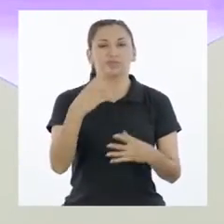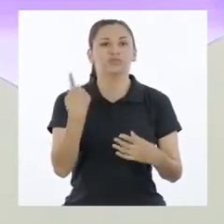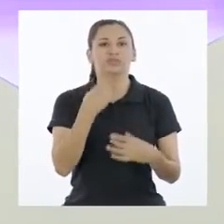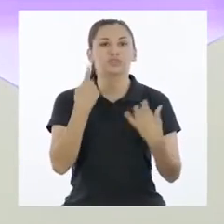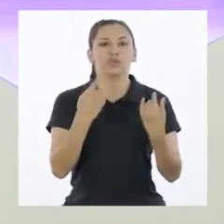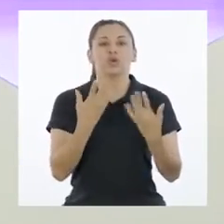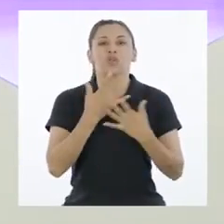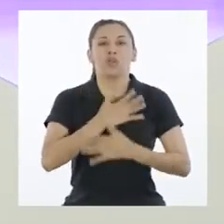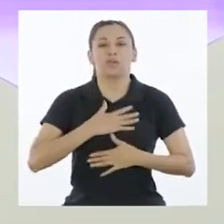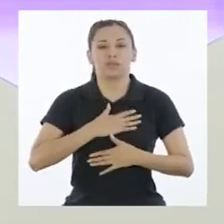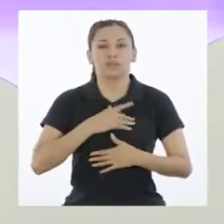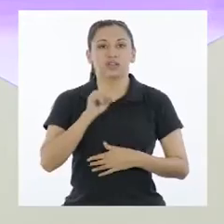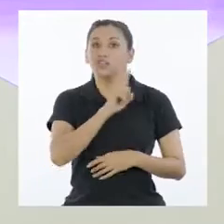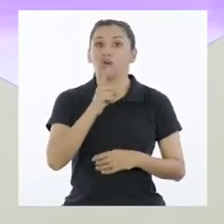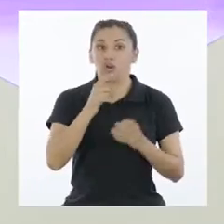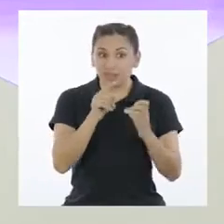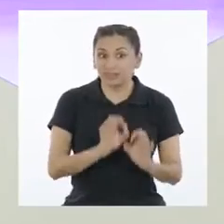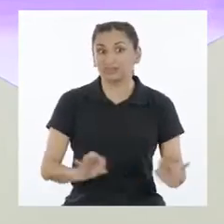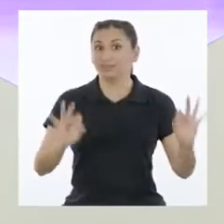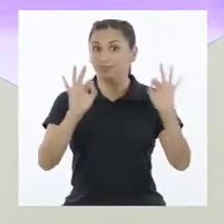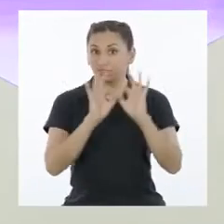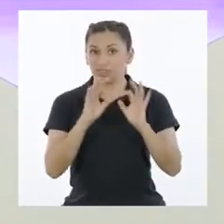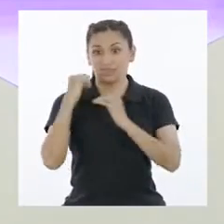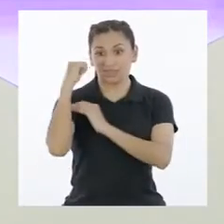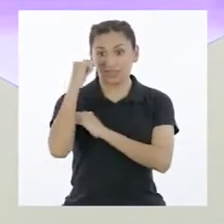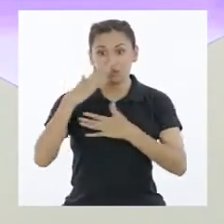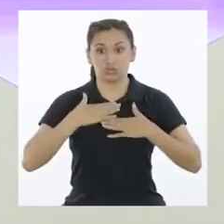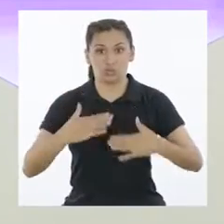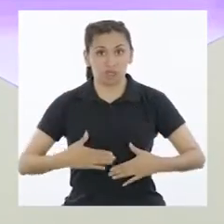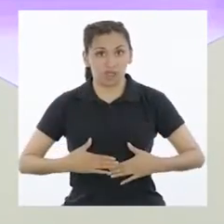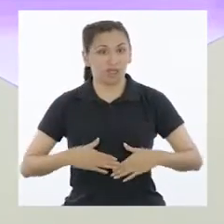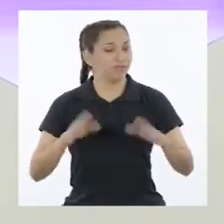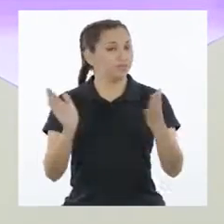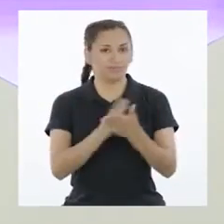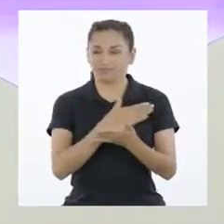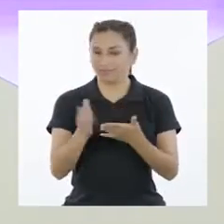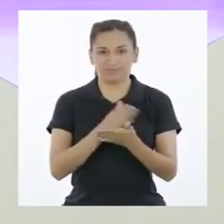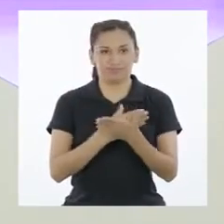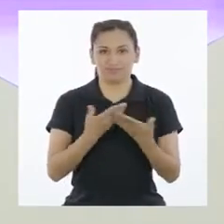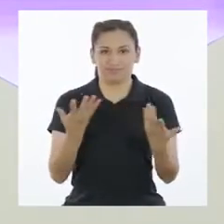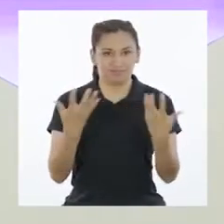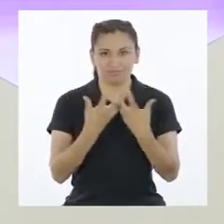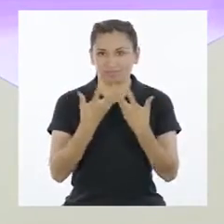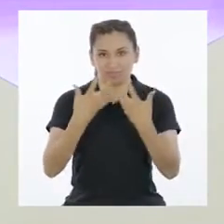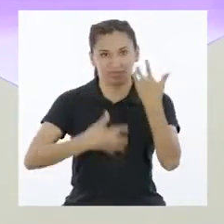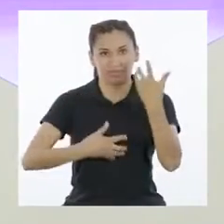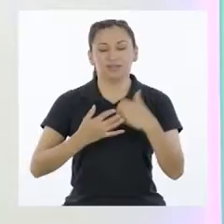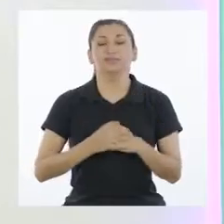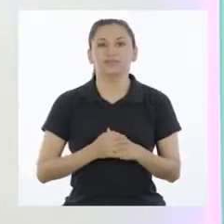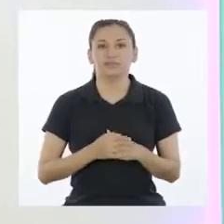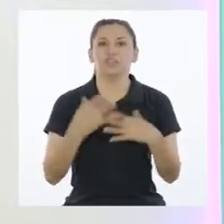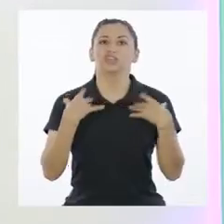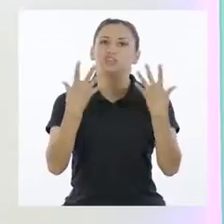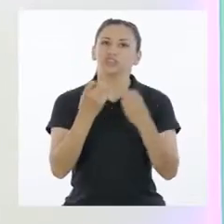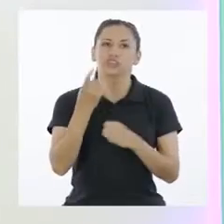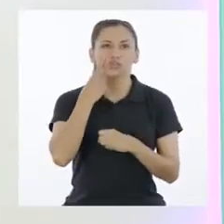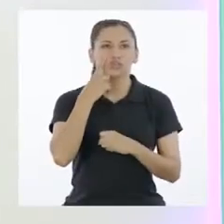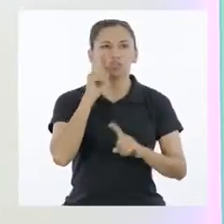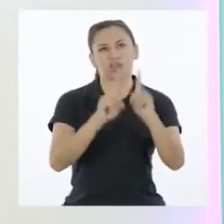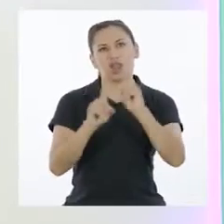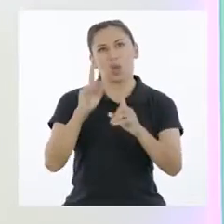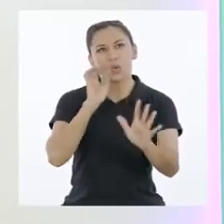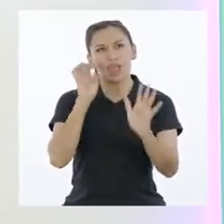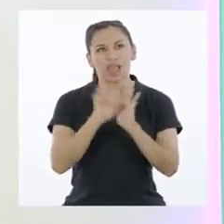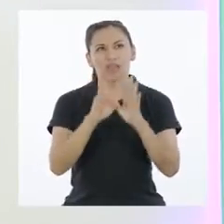nada que ver con las necesidades más importantes de la sociedad, ni con los derechos humanos, ni con nada que se le parezca. Me gustaría conocer